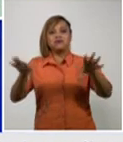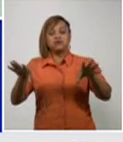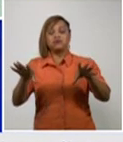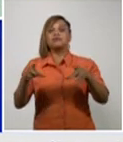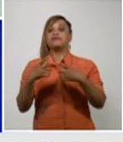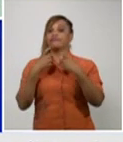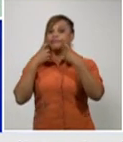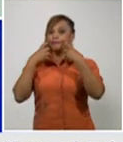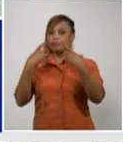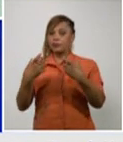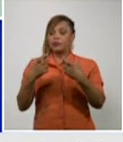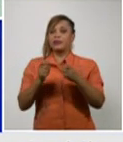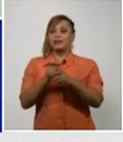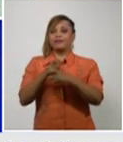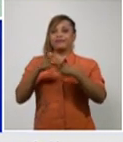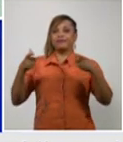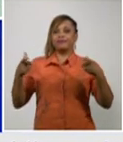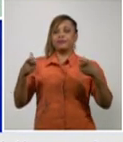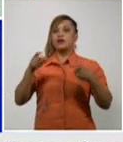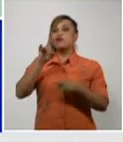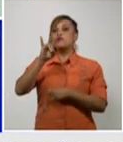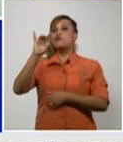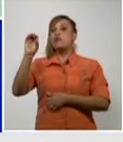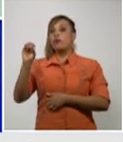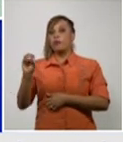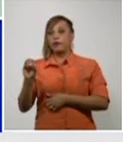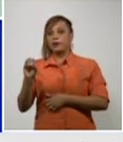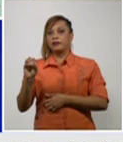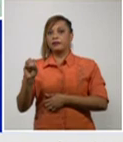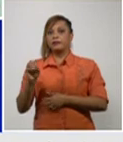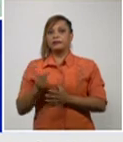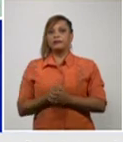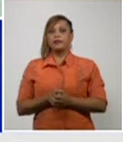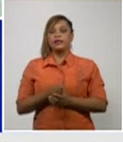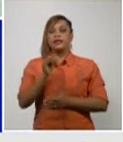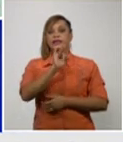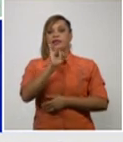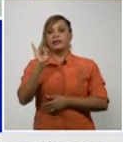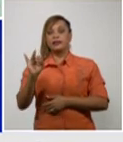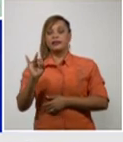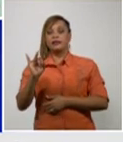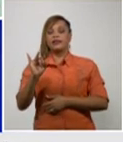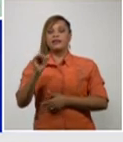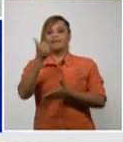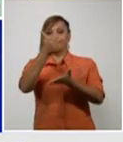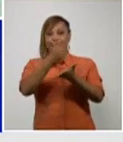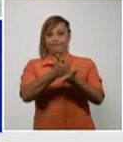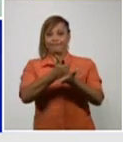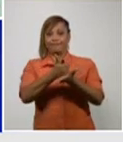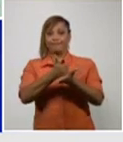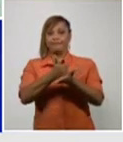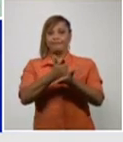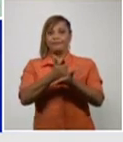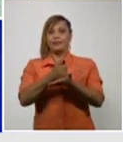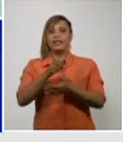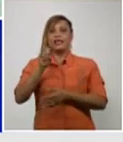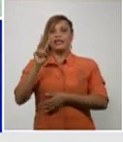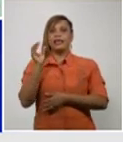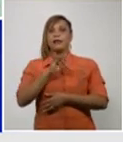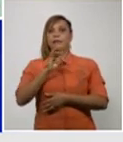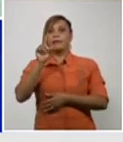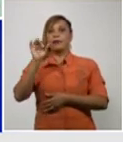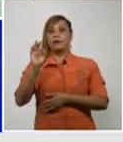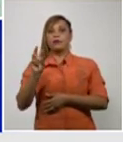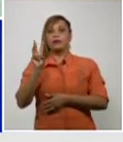90 casos autóctonos 77 del municipio Santiago 3 de Palma Soriano 2 de